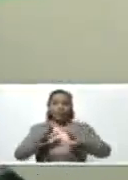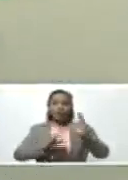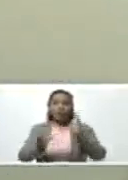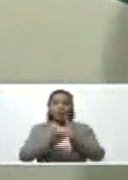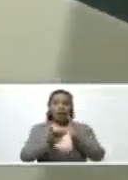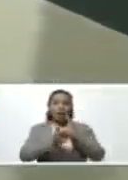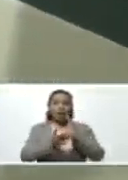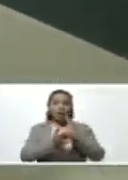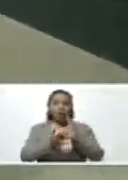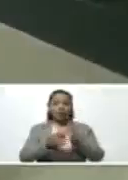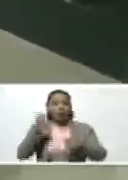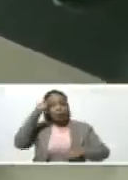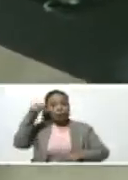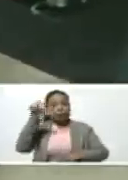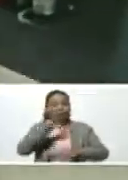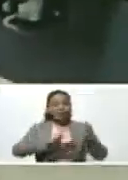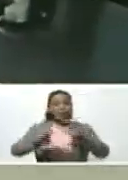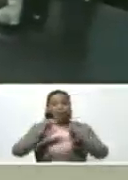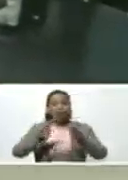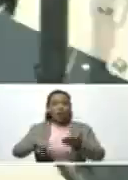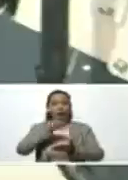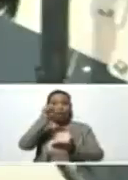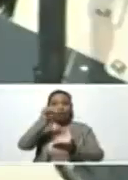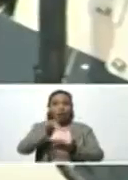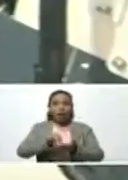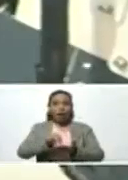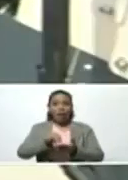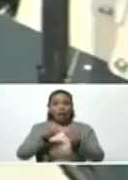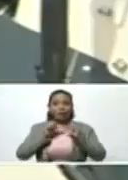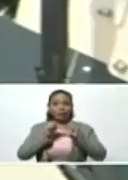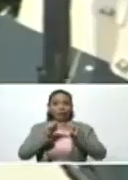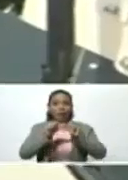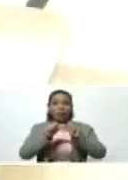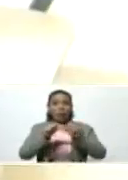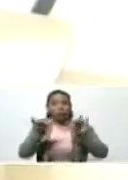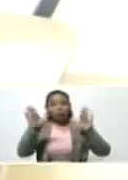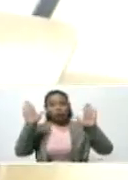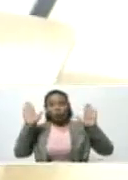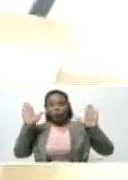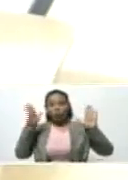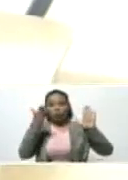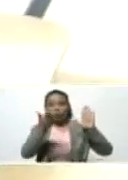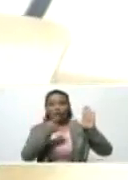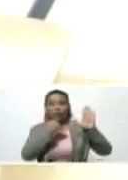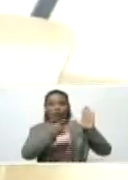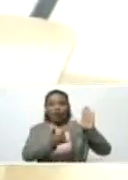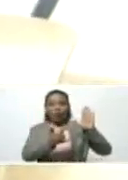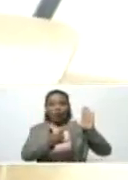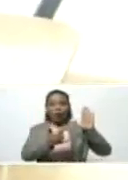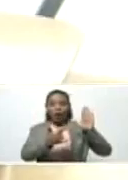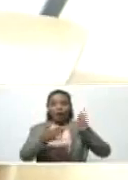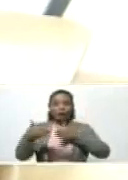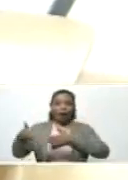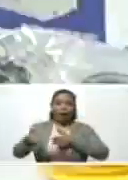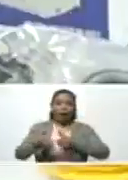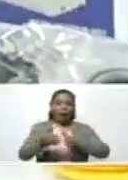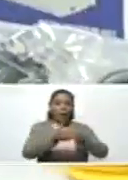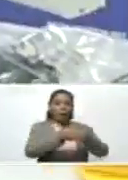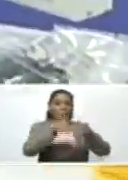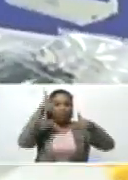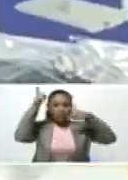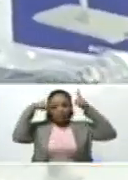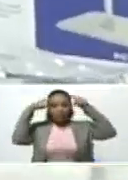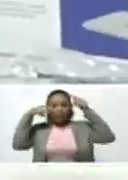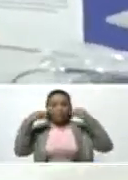tecnológico del Polo Científico Nacional siguiendo, por supuesto, como usted lo ha dicho, el camino de Chávez